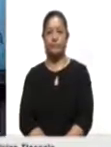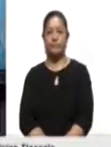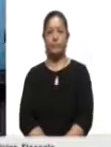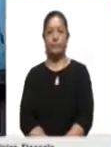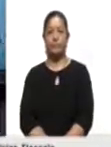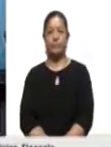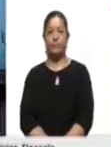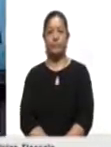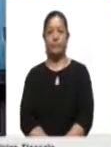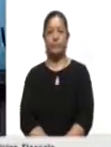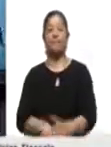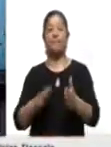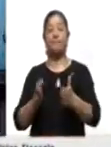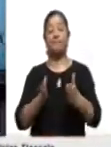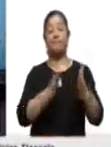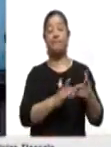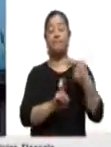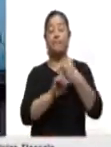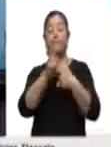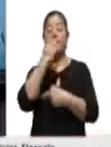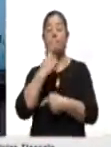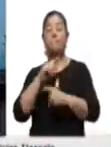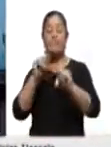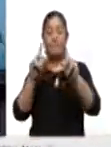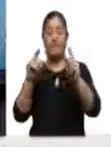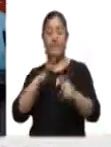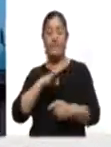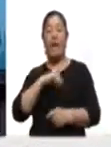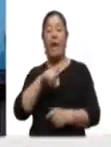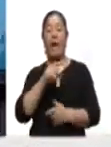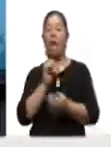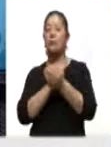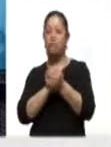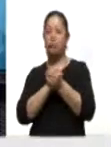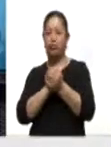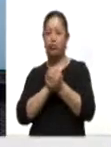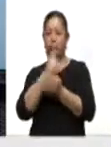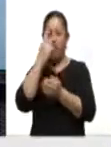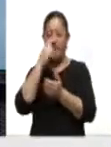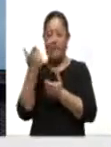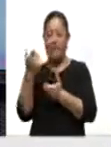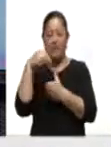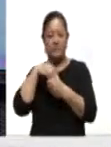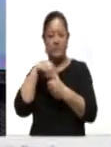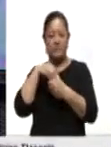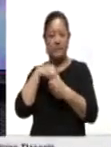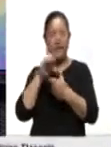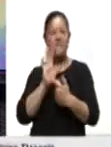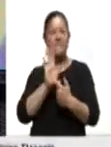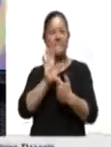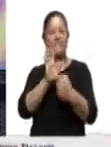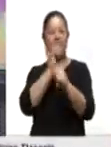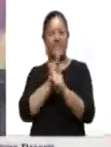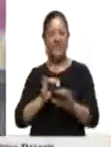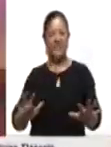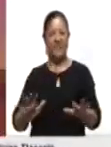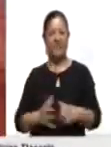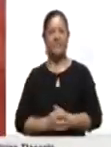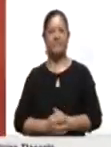Vamos a otras cosas. La Cruz Roja en Tlaxcala llevará a cabo una subasta para recaudar fondos. Aquí le presentamos toda la información.